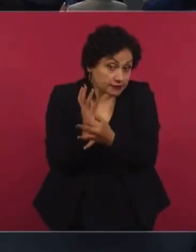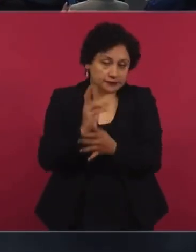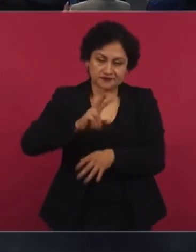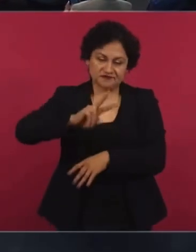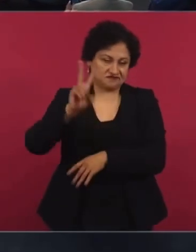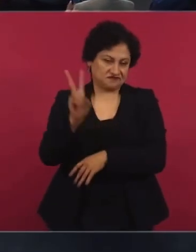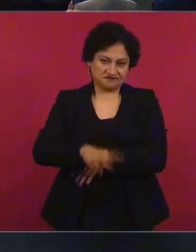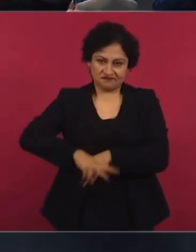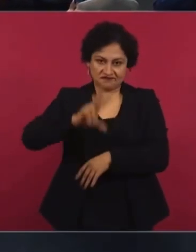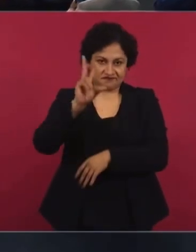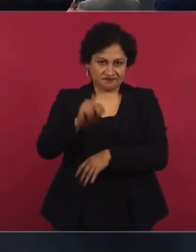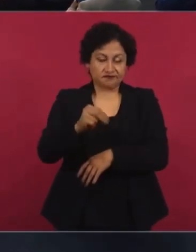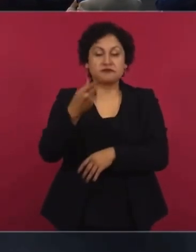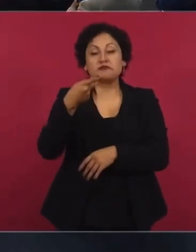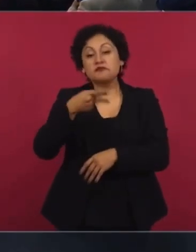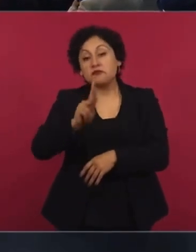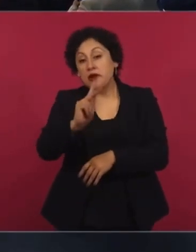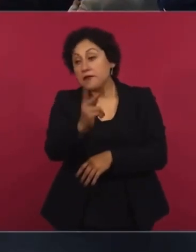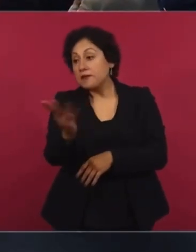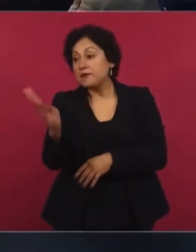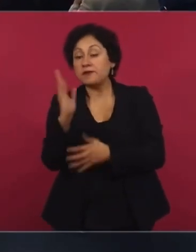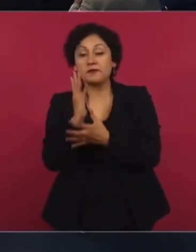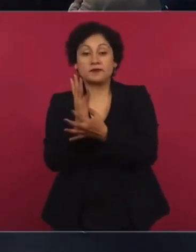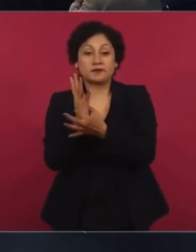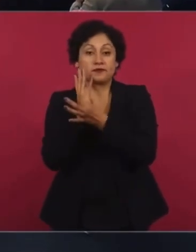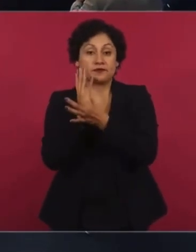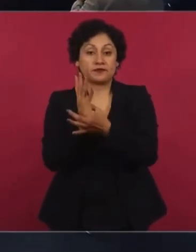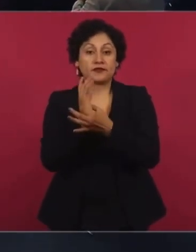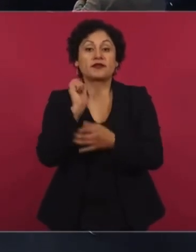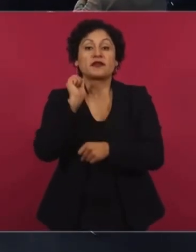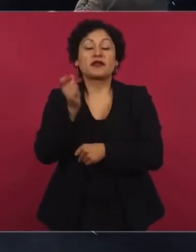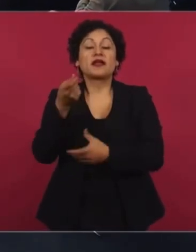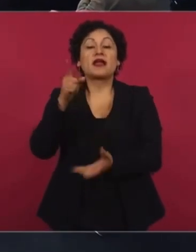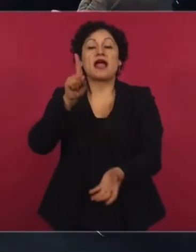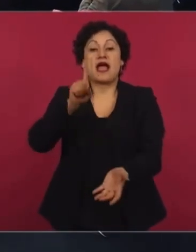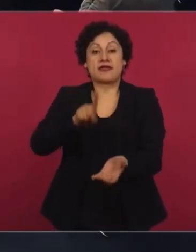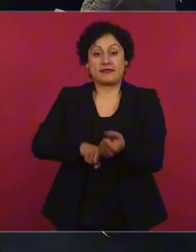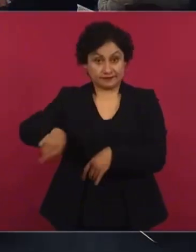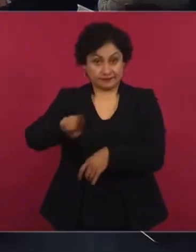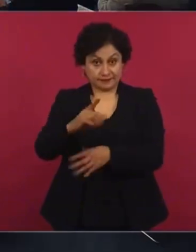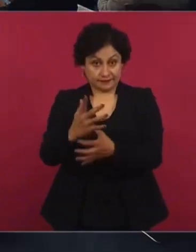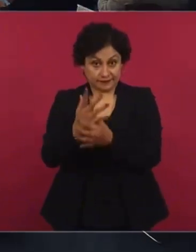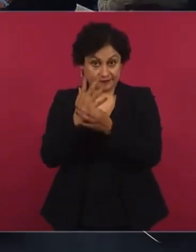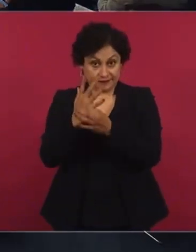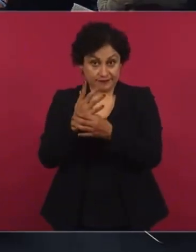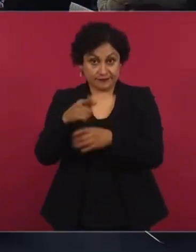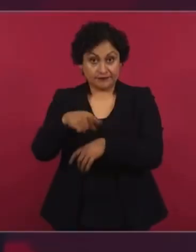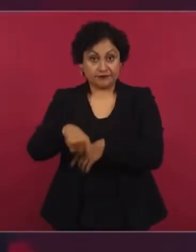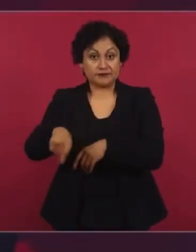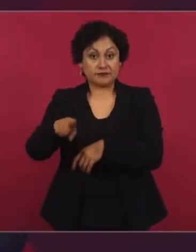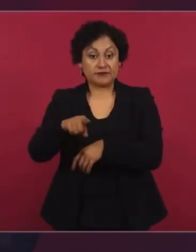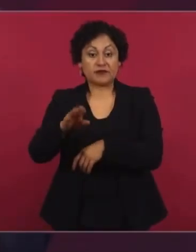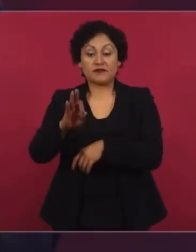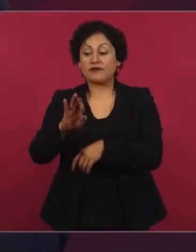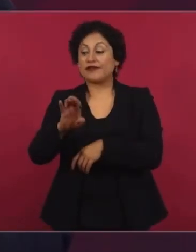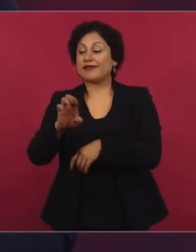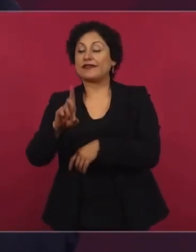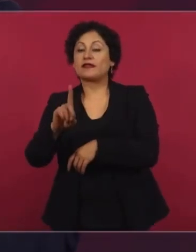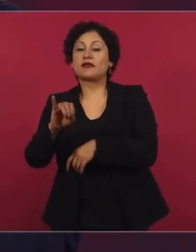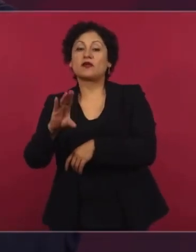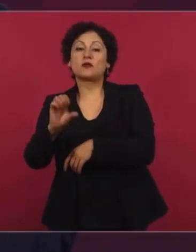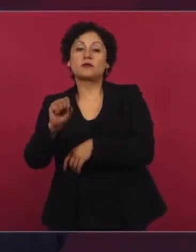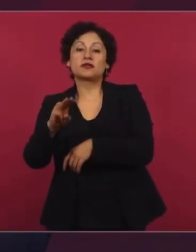de que unos funcionarios de un fideicomiso de Santa Fe, que ando tratando de